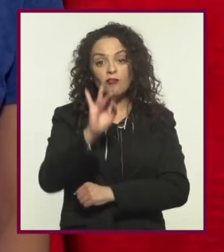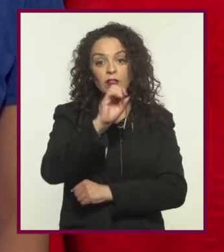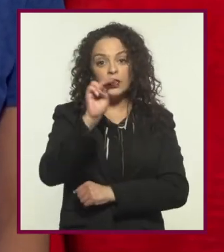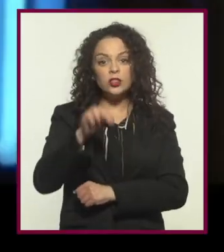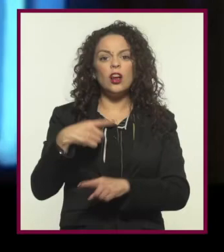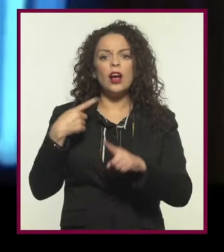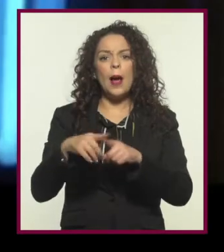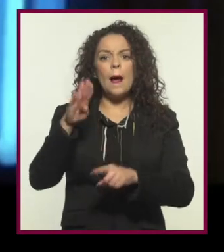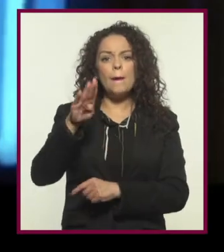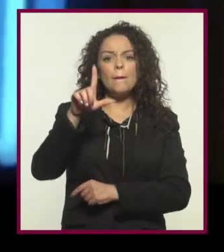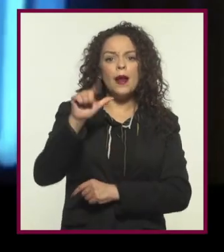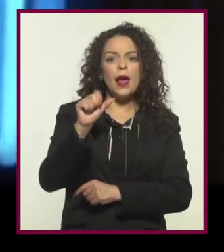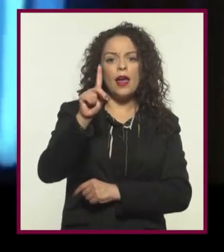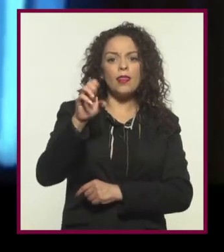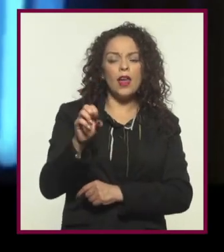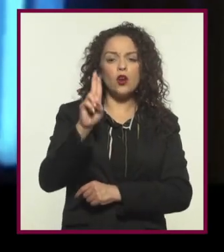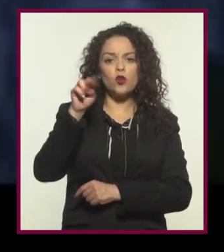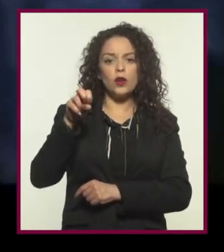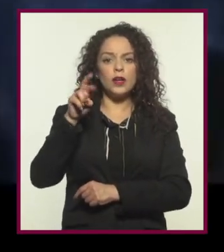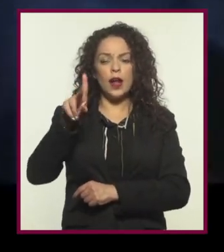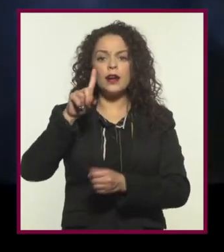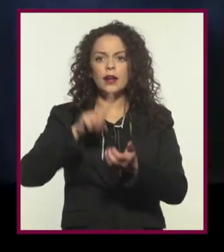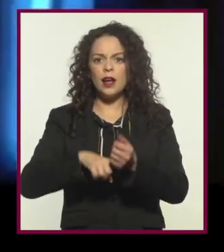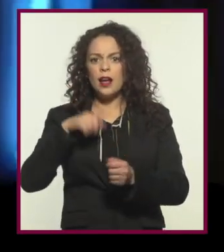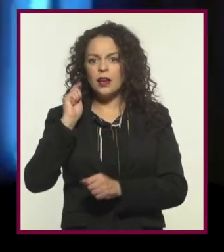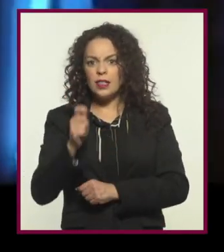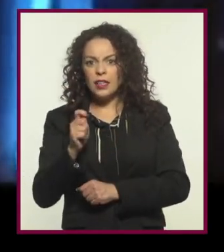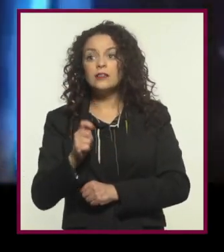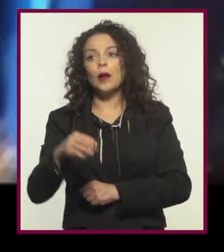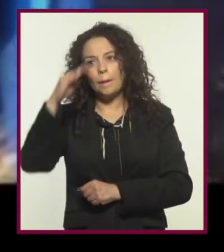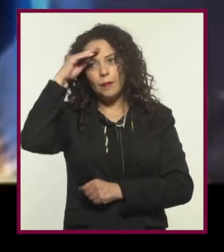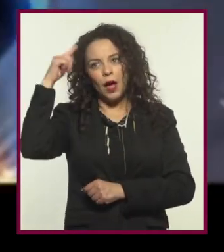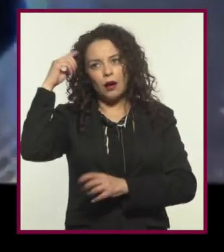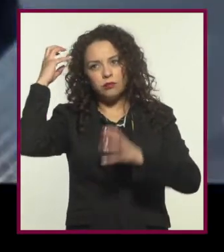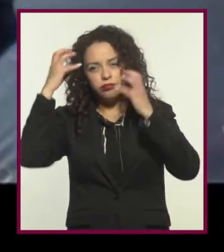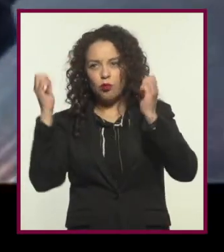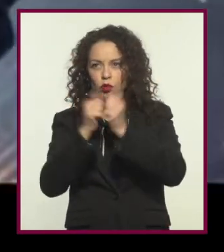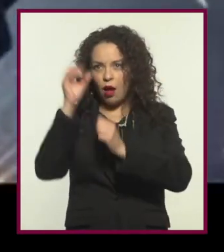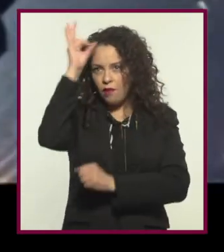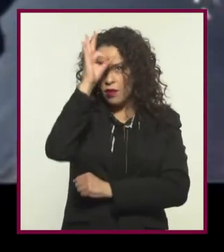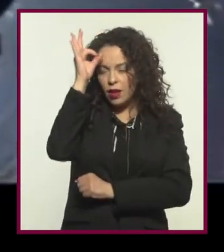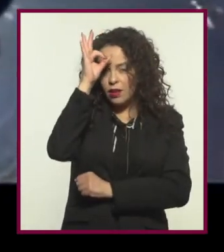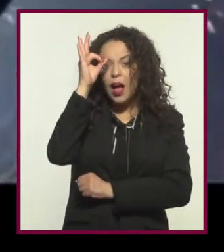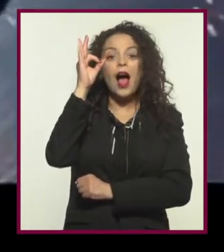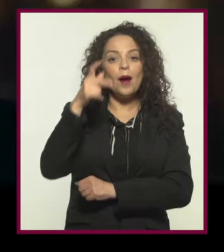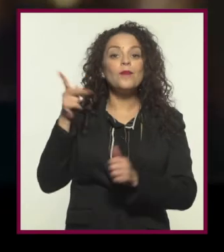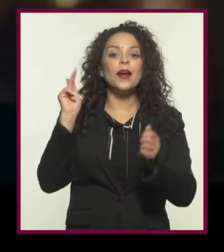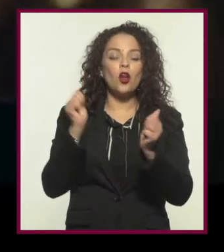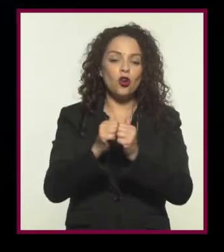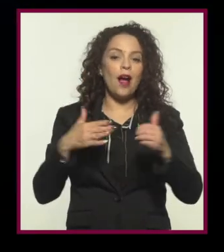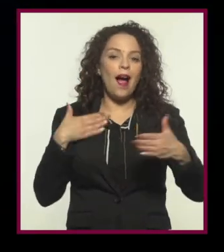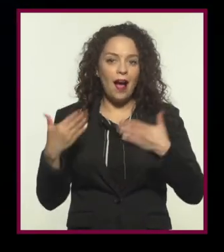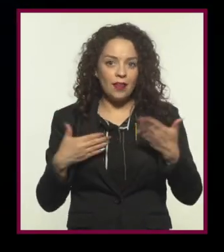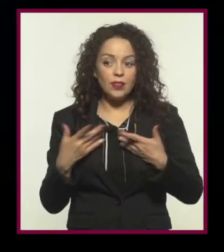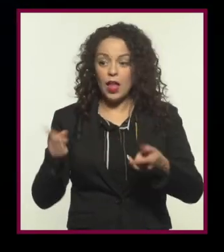Se trata de Blade Runner, que es la perfecta combinación entre espectáculo y reflexión filosófica. La historia ocurre en una